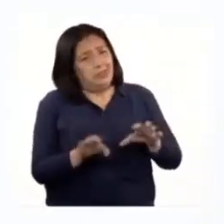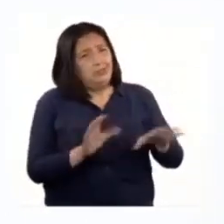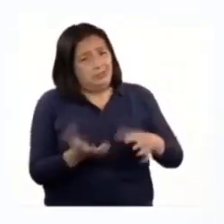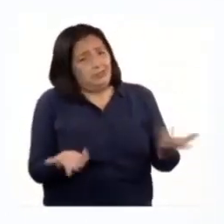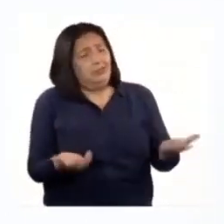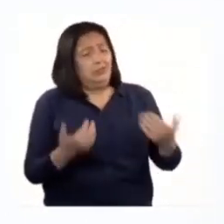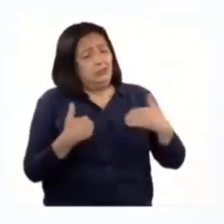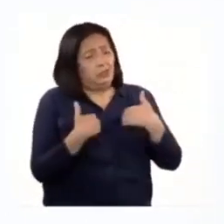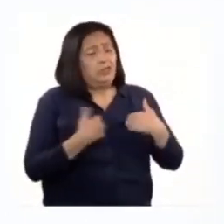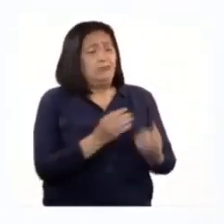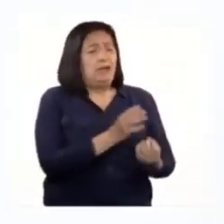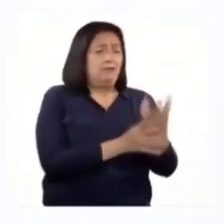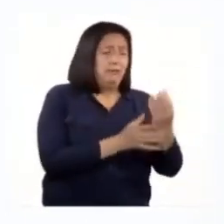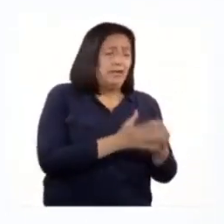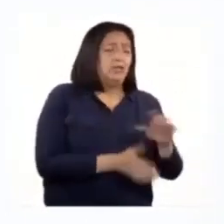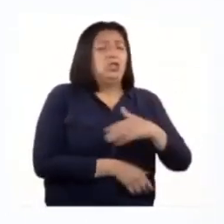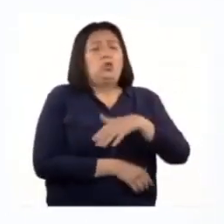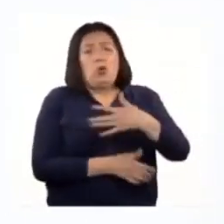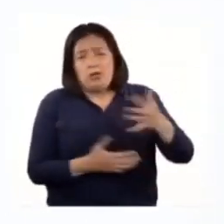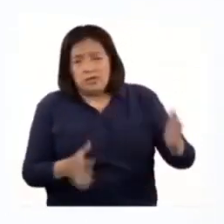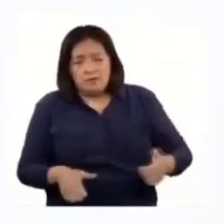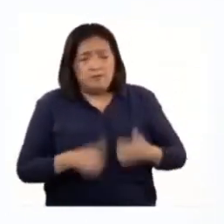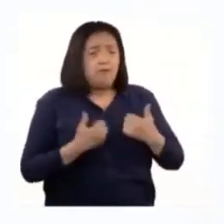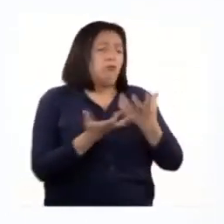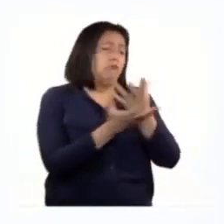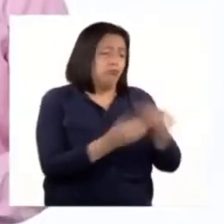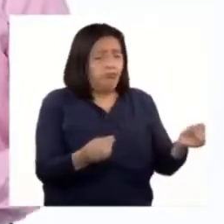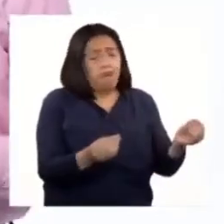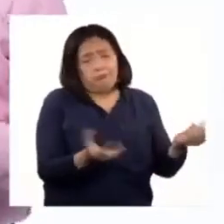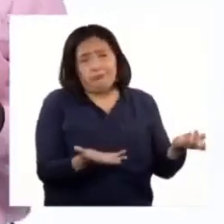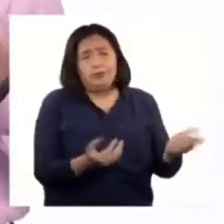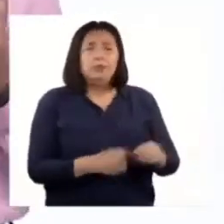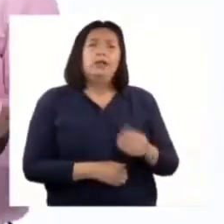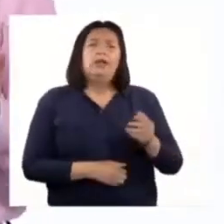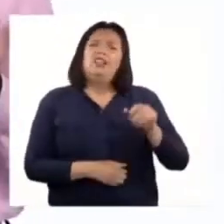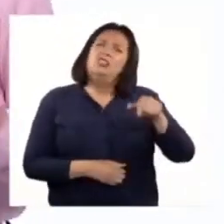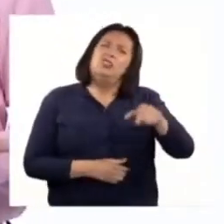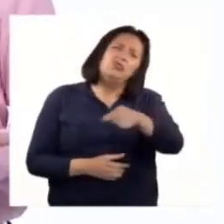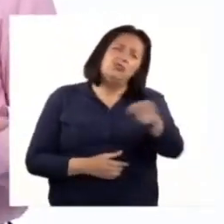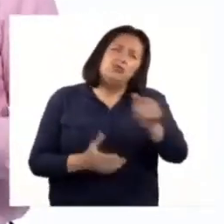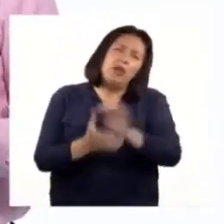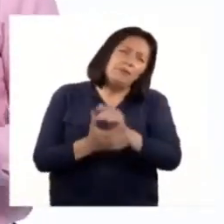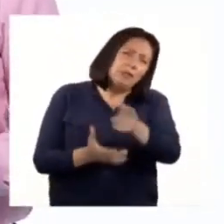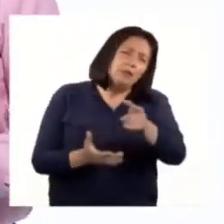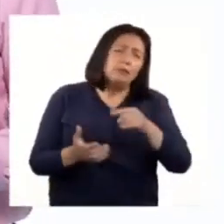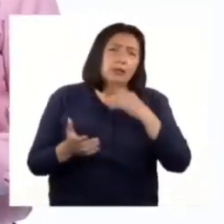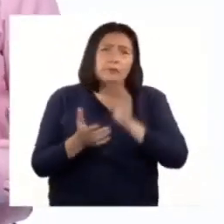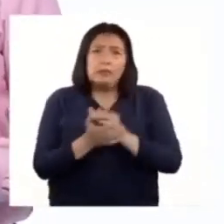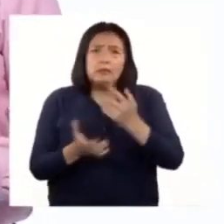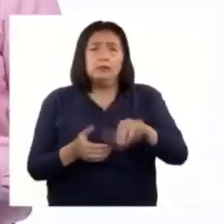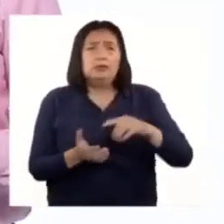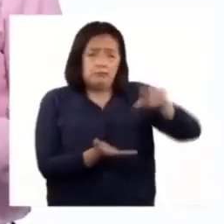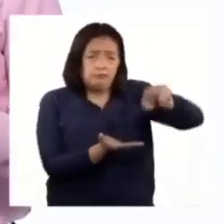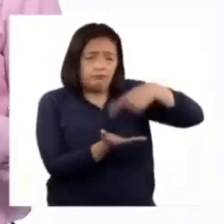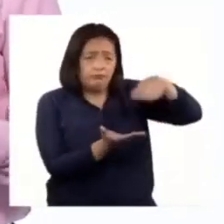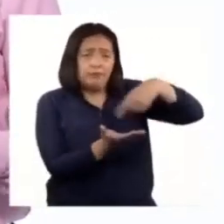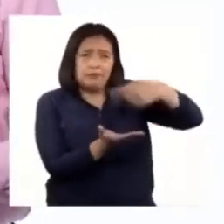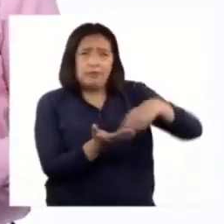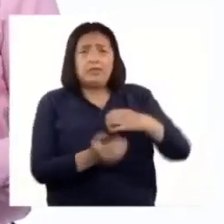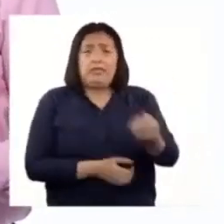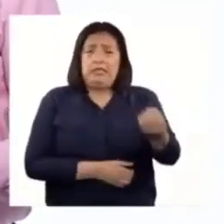animales, plantas y otros seres vivos se extingan. B. Nuestras amigas y amigos que dejaron mensajes